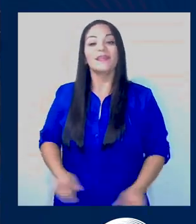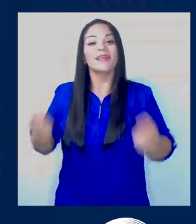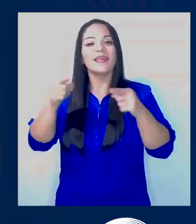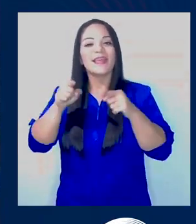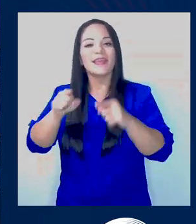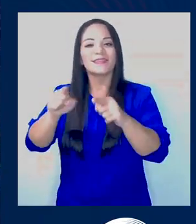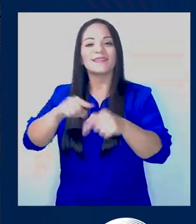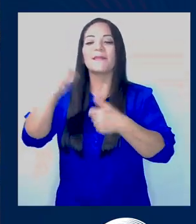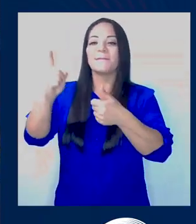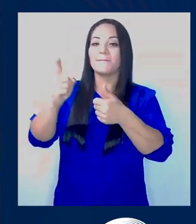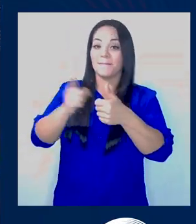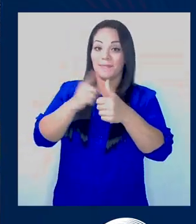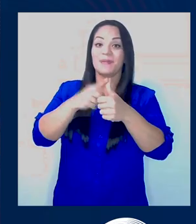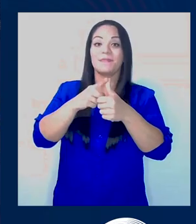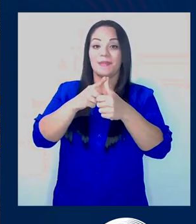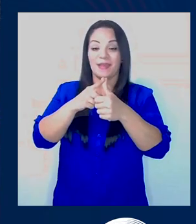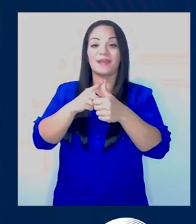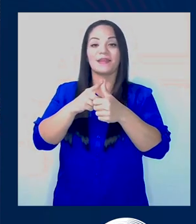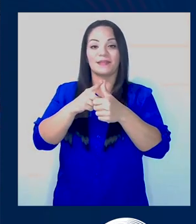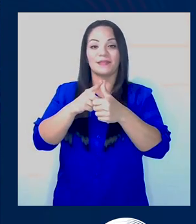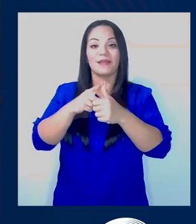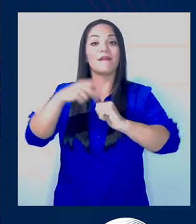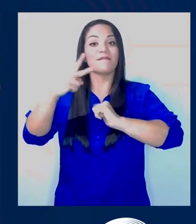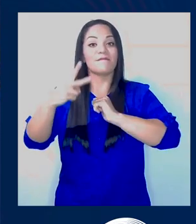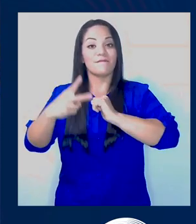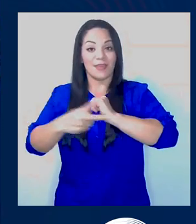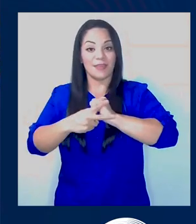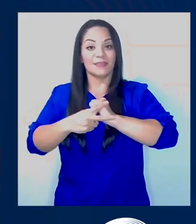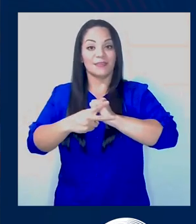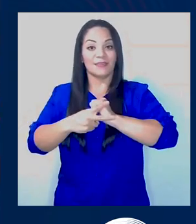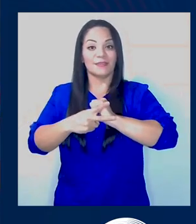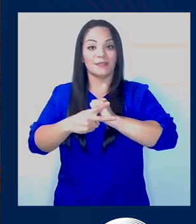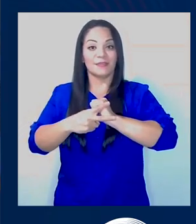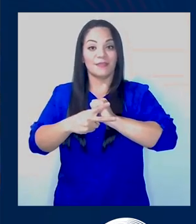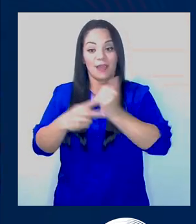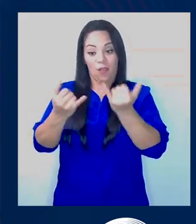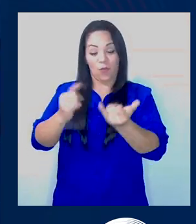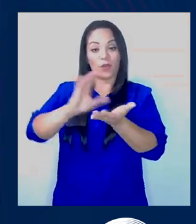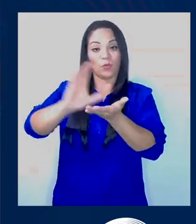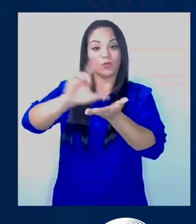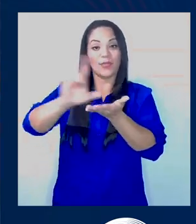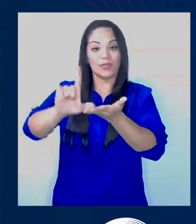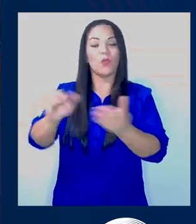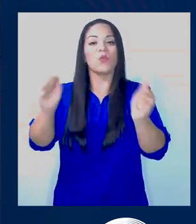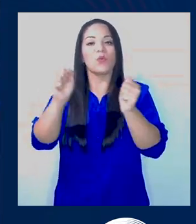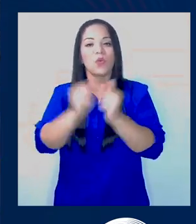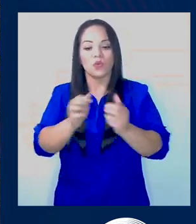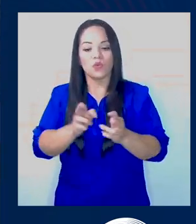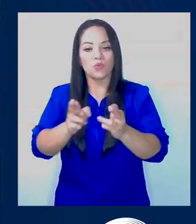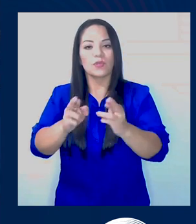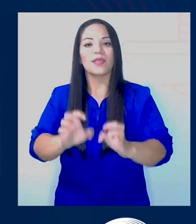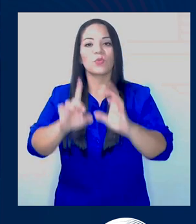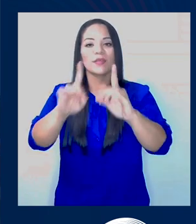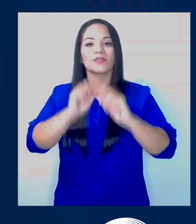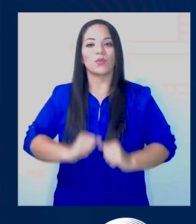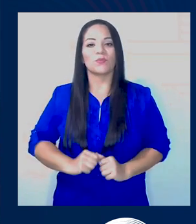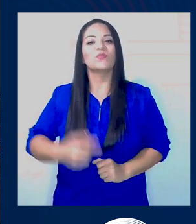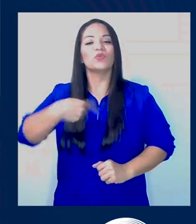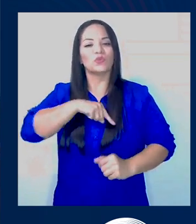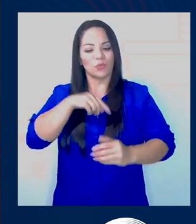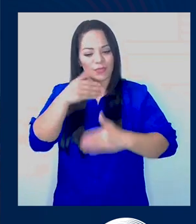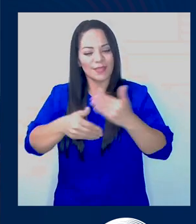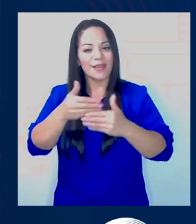Este es el primer ciclo lectivo bajo la ruta de la educación. Vamos para adelante